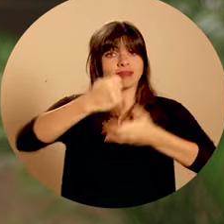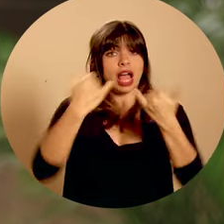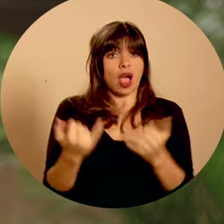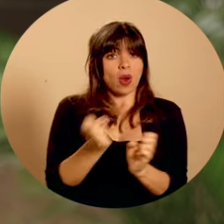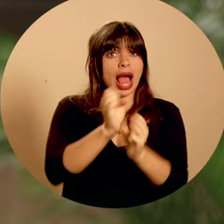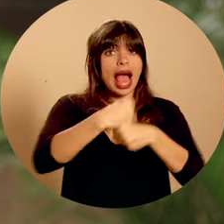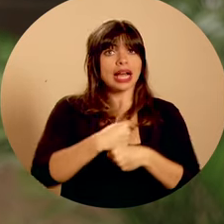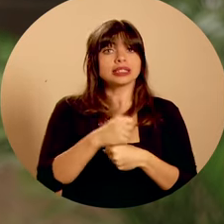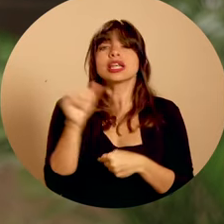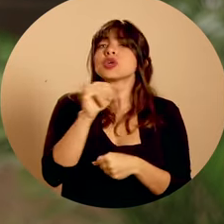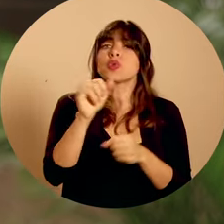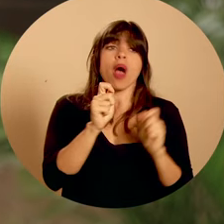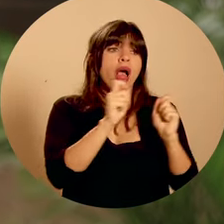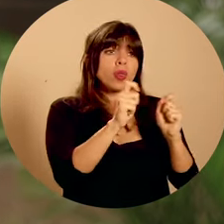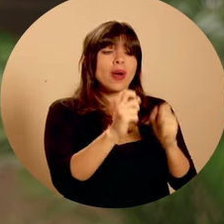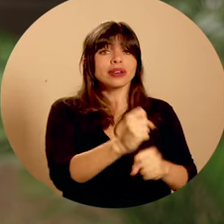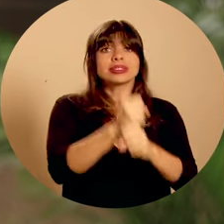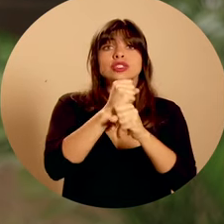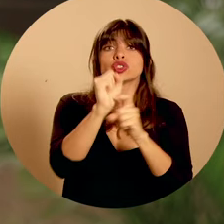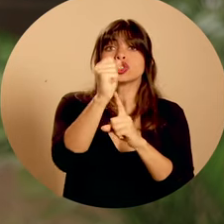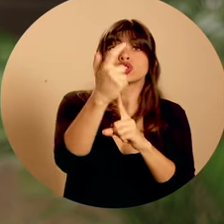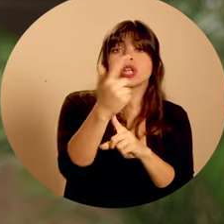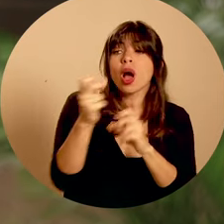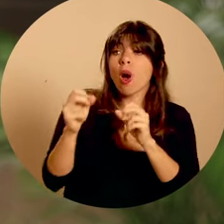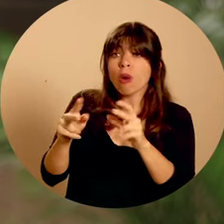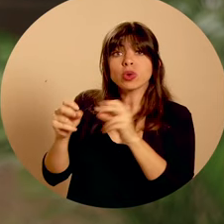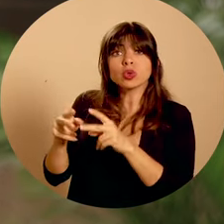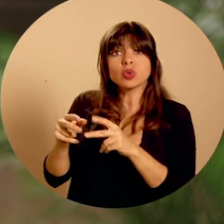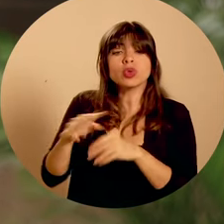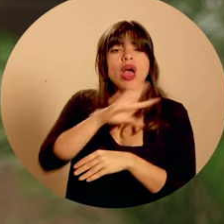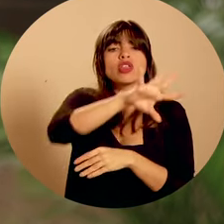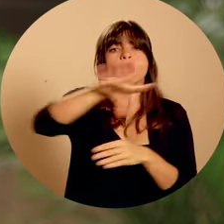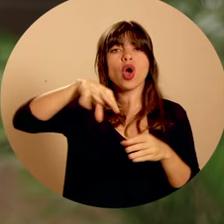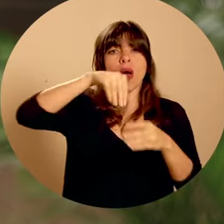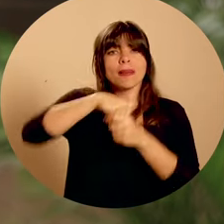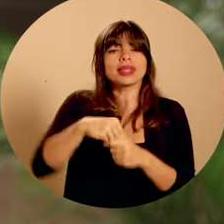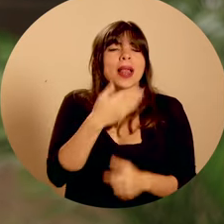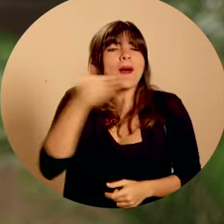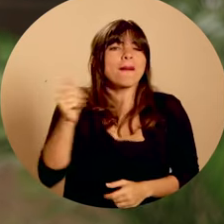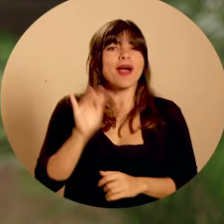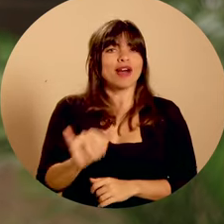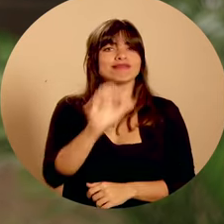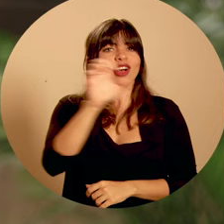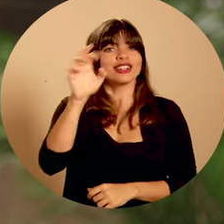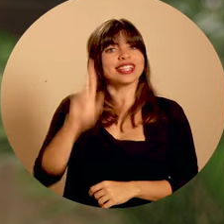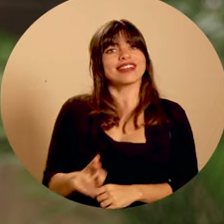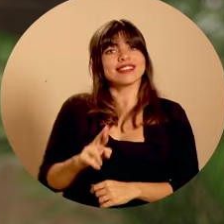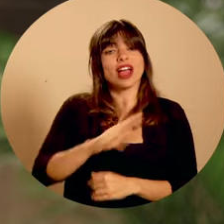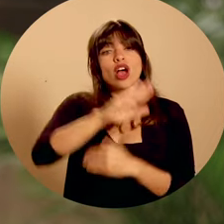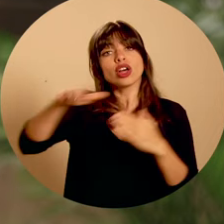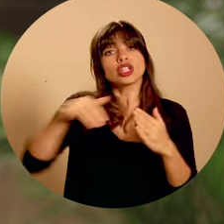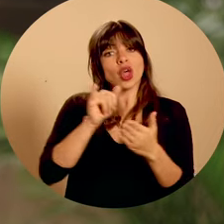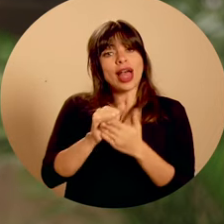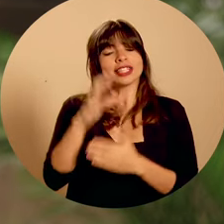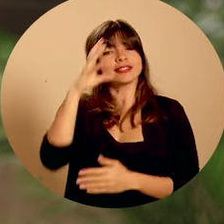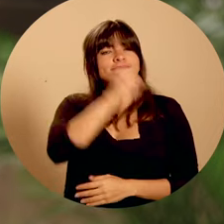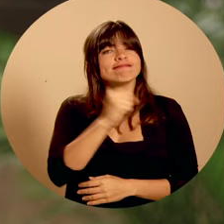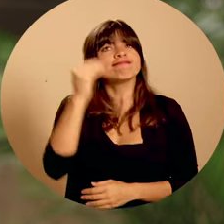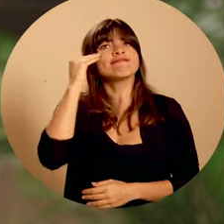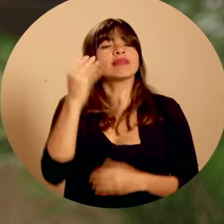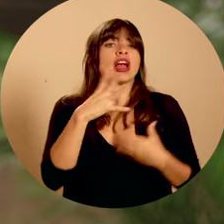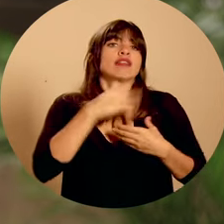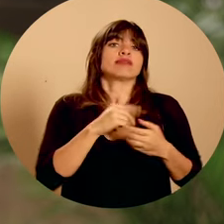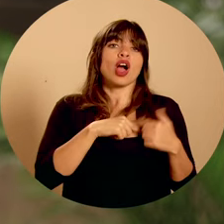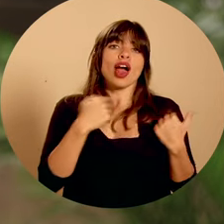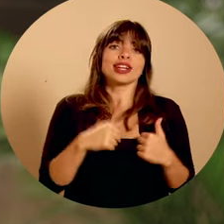La inversión que hacemos en ella, como en educación, seguridad social y en oportunidades, es parte de lo mejor de Costa Rica. Con todo esto